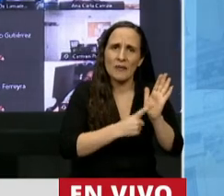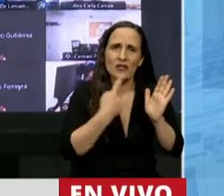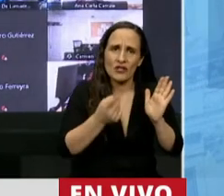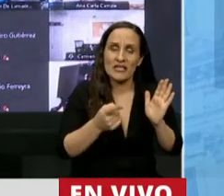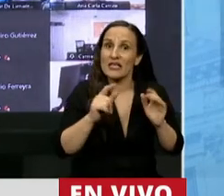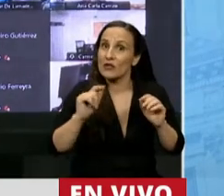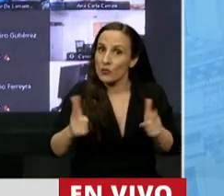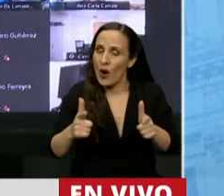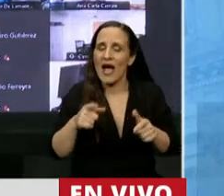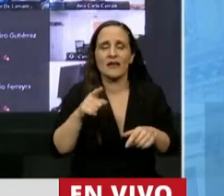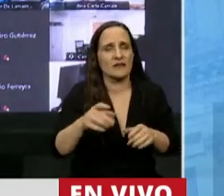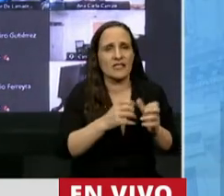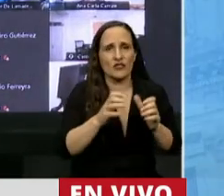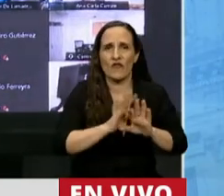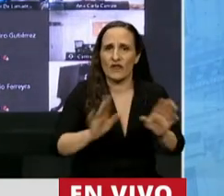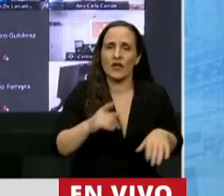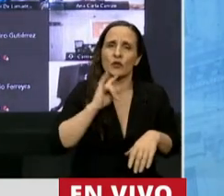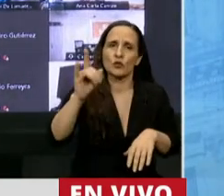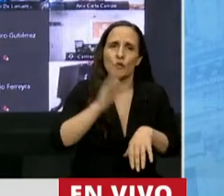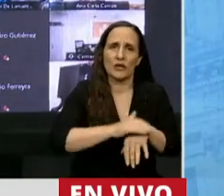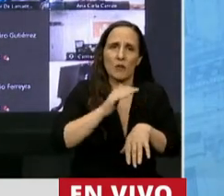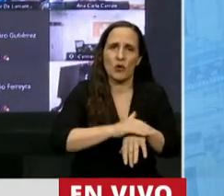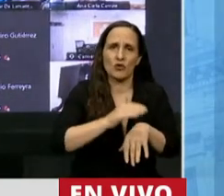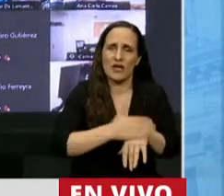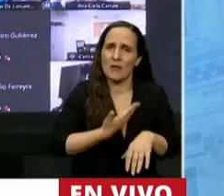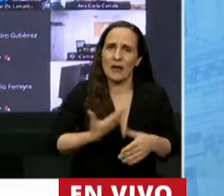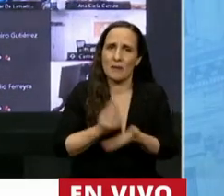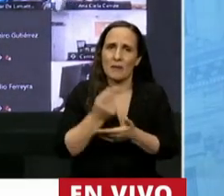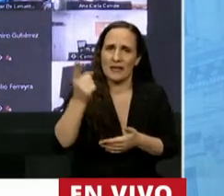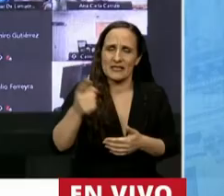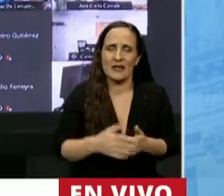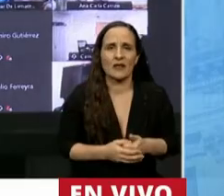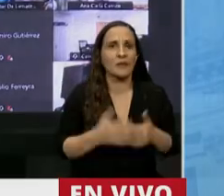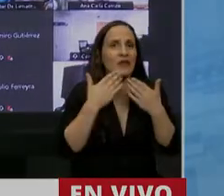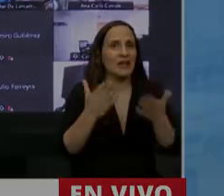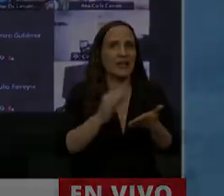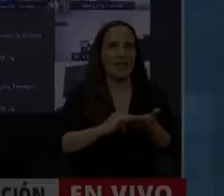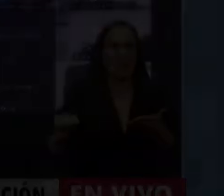no lo hay, levante la sesión. Es su responsabilidad, señor Presidente. Gracias, diputado.